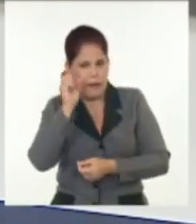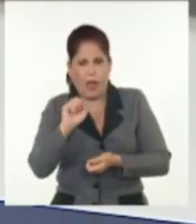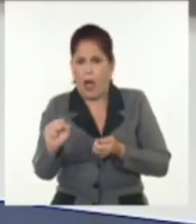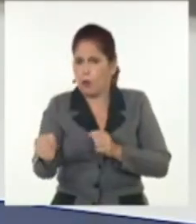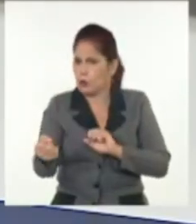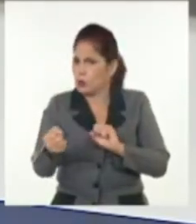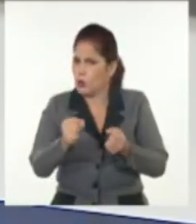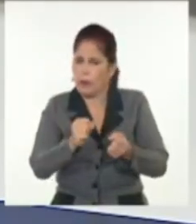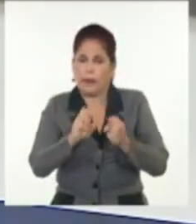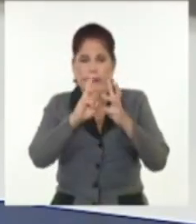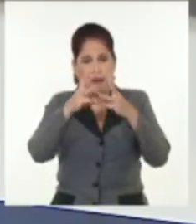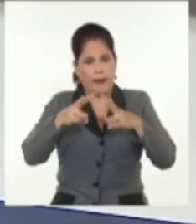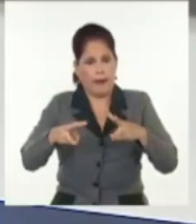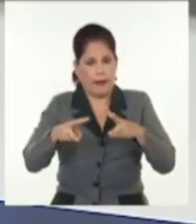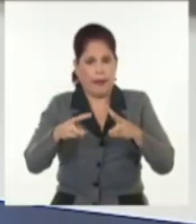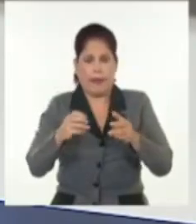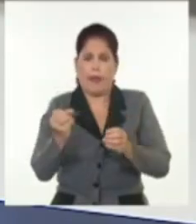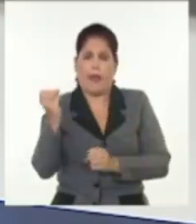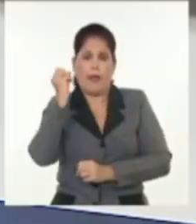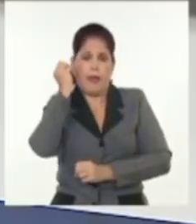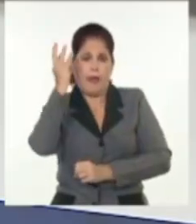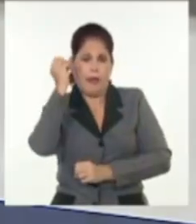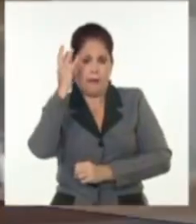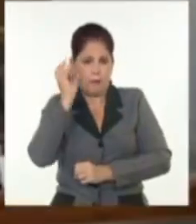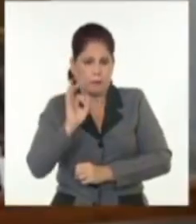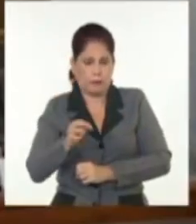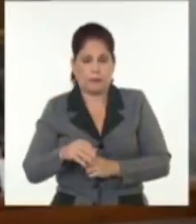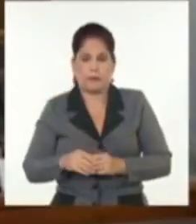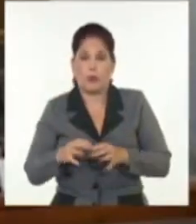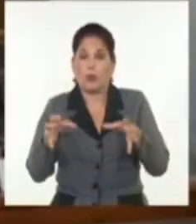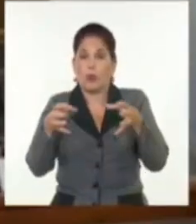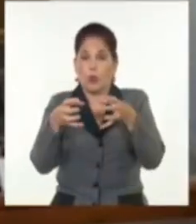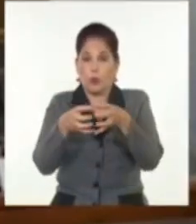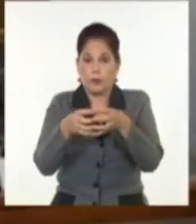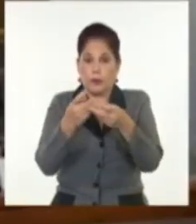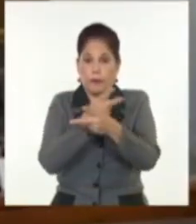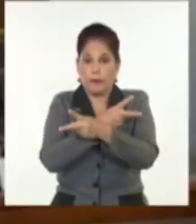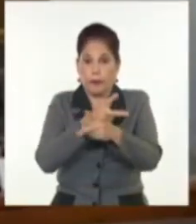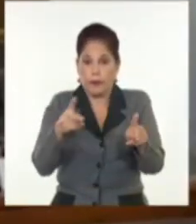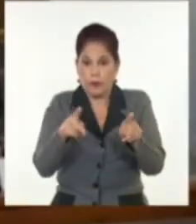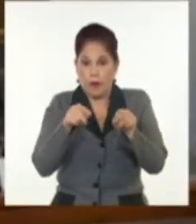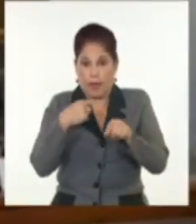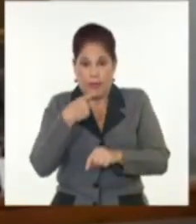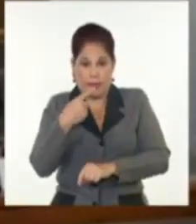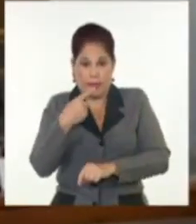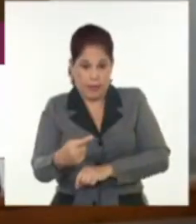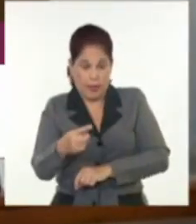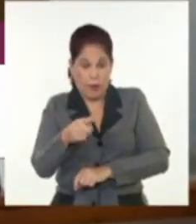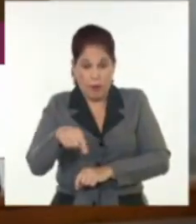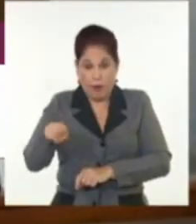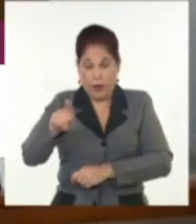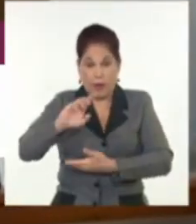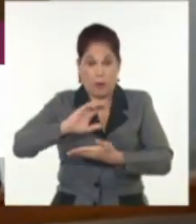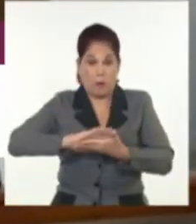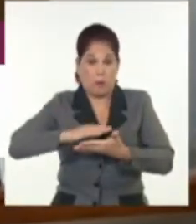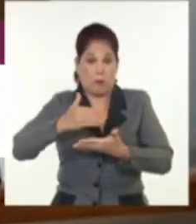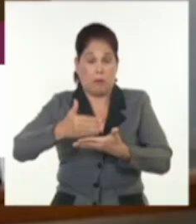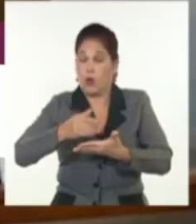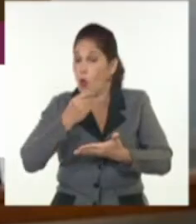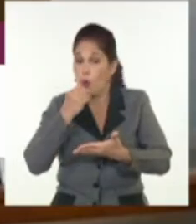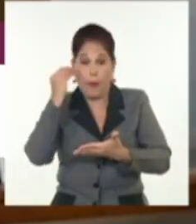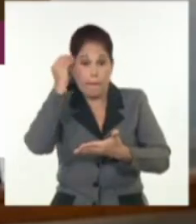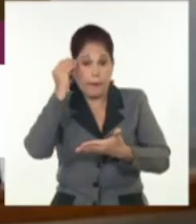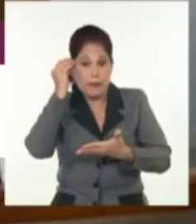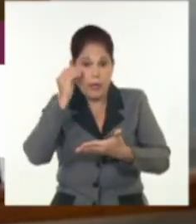con redes neuronales artificiales. El comité de la Academia Sueca indicó que aunque los ordenadores no pueden pensar, las